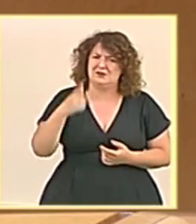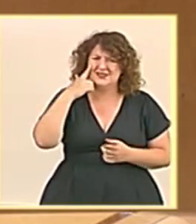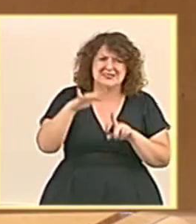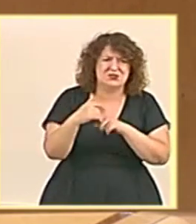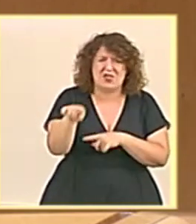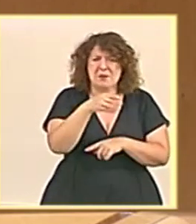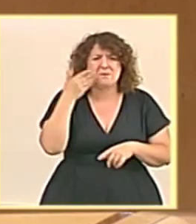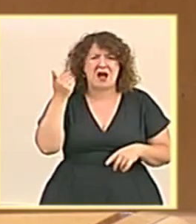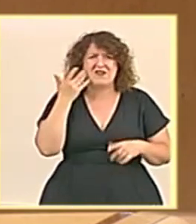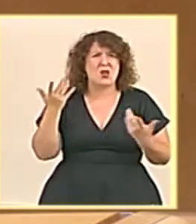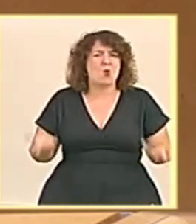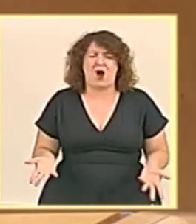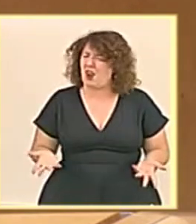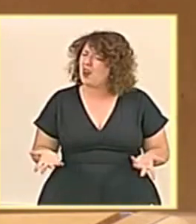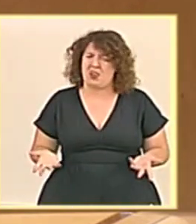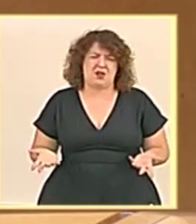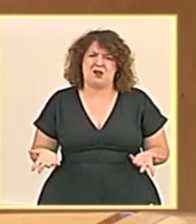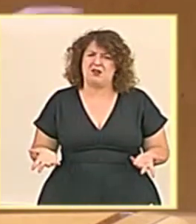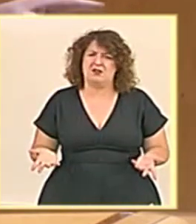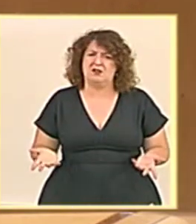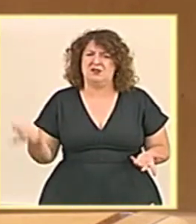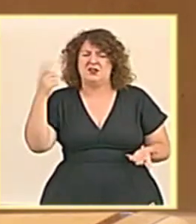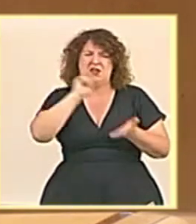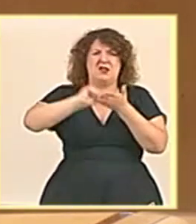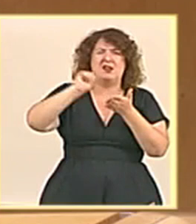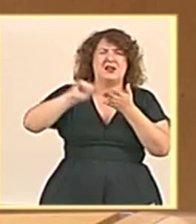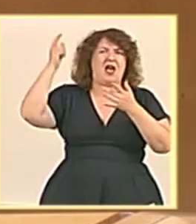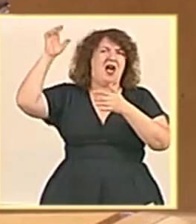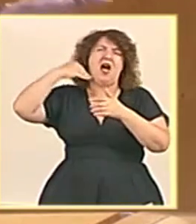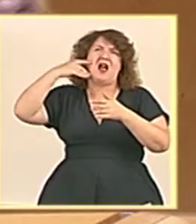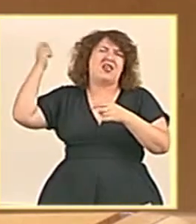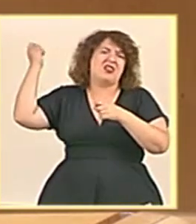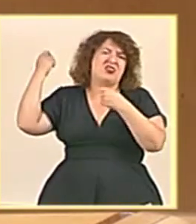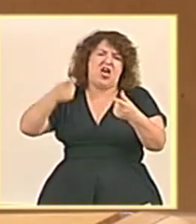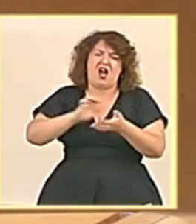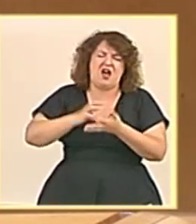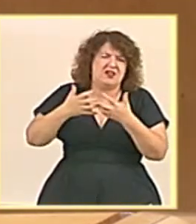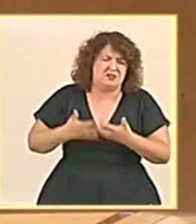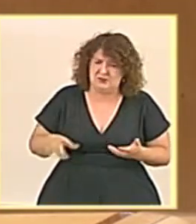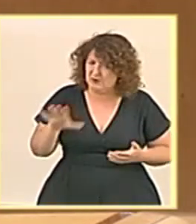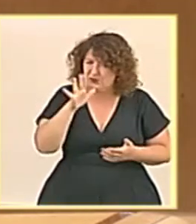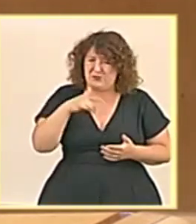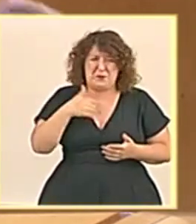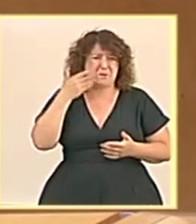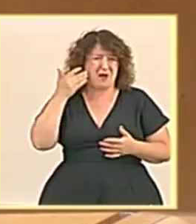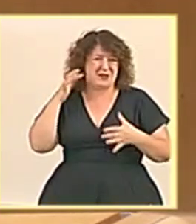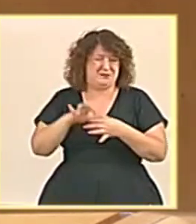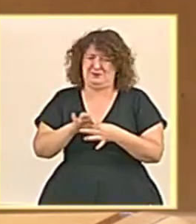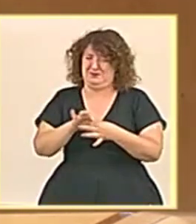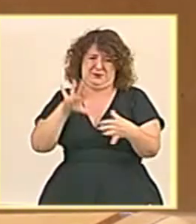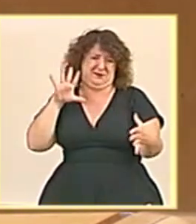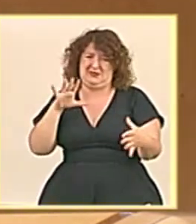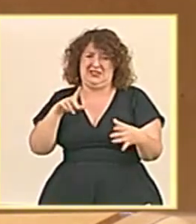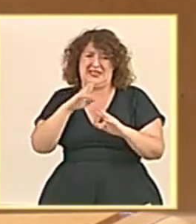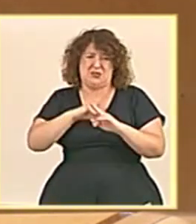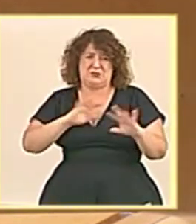que se está viviendo en Marbella. No se deje guiar por las notas que le han preparado, porque eso no identifica a nuestra ciudad y eso no